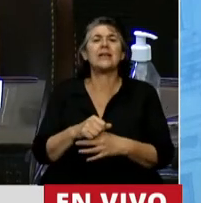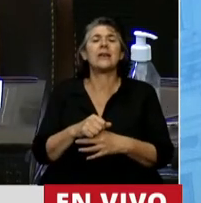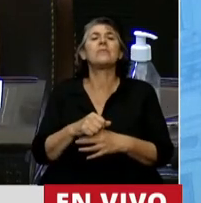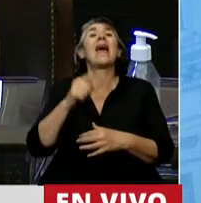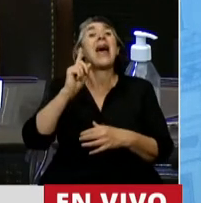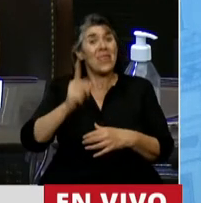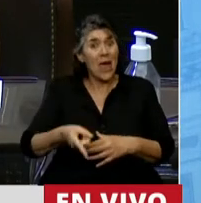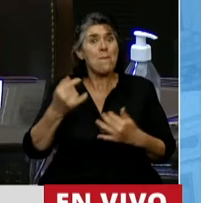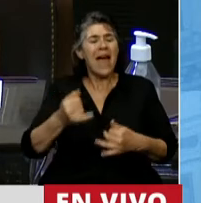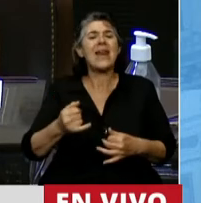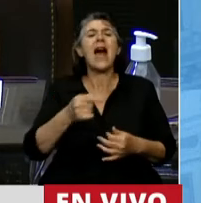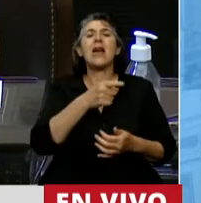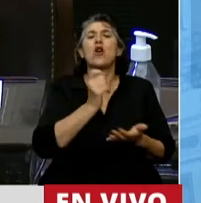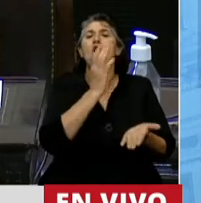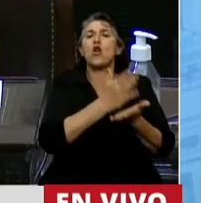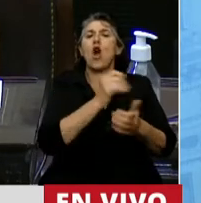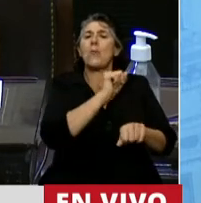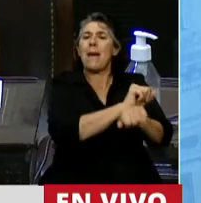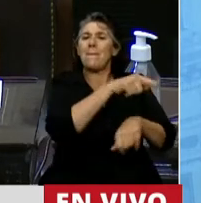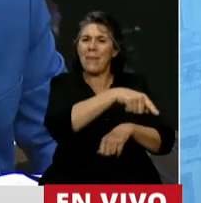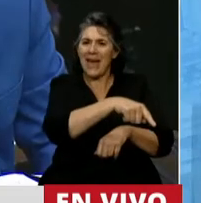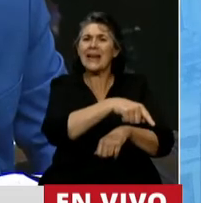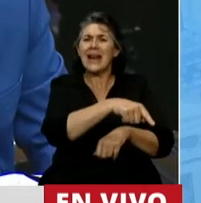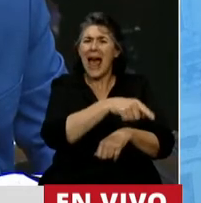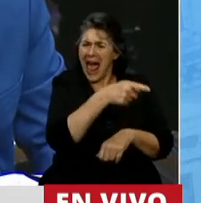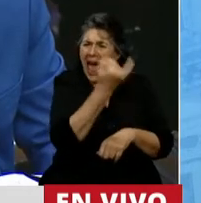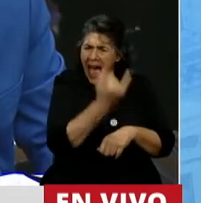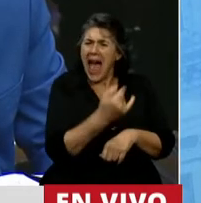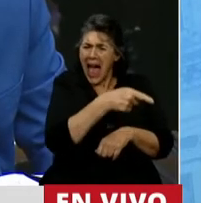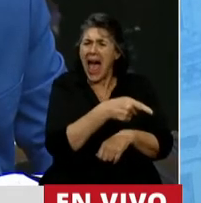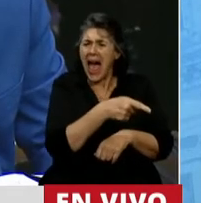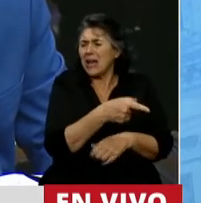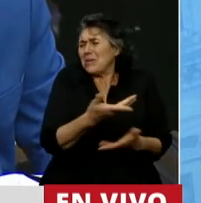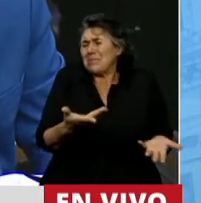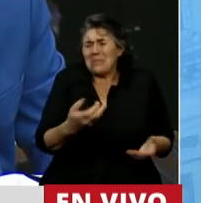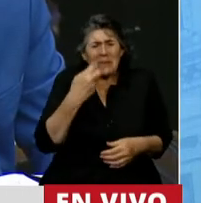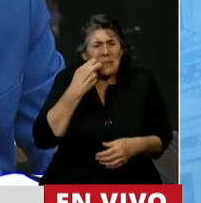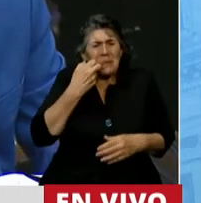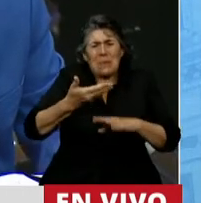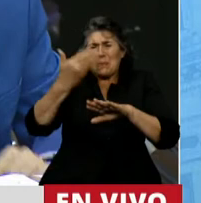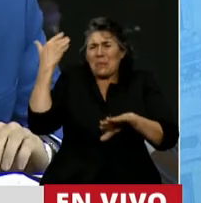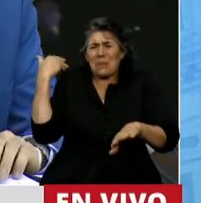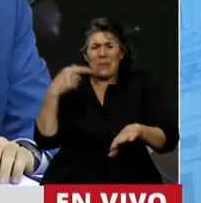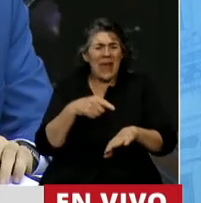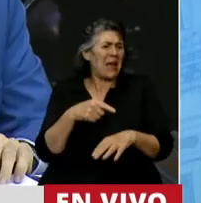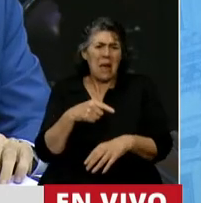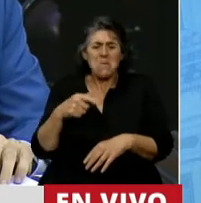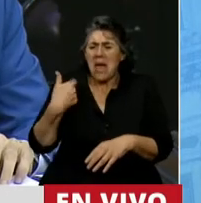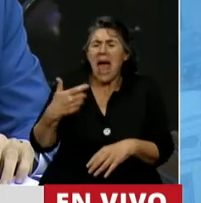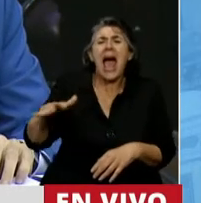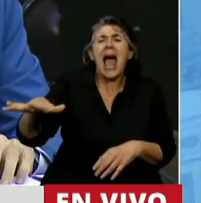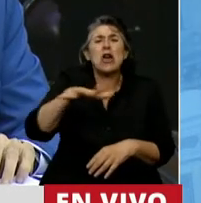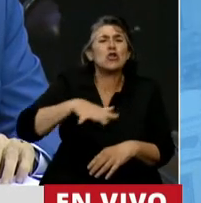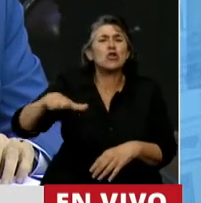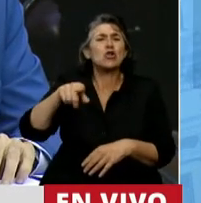sirve y no se aplica, que está en desuso, en desuetudo, porque ni siquiera nuestra sociedad está